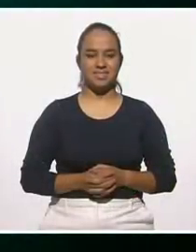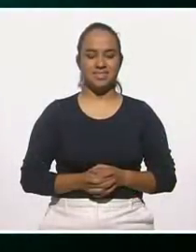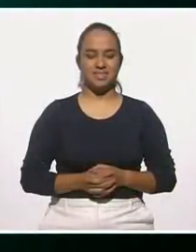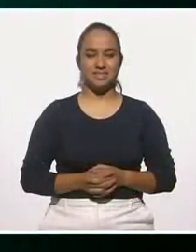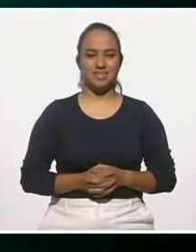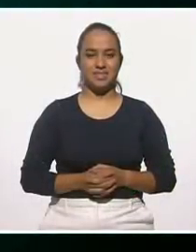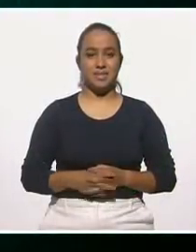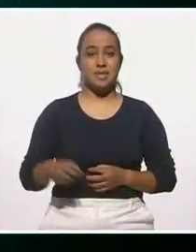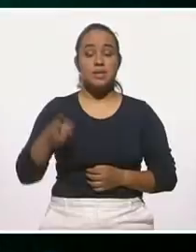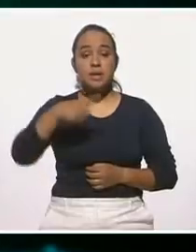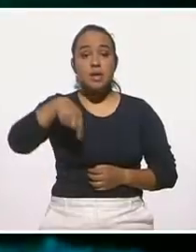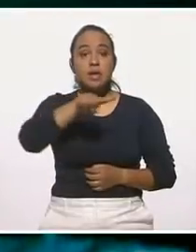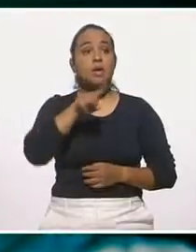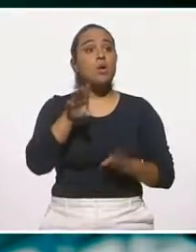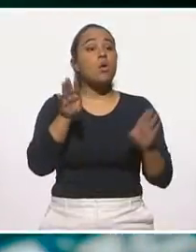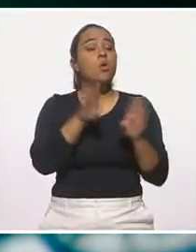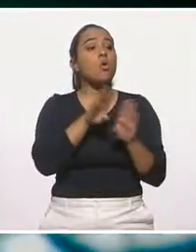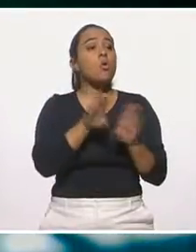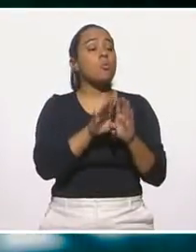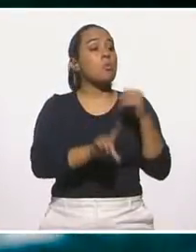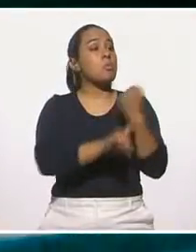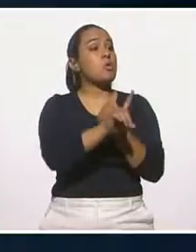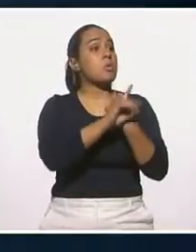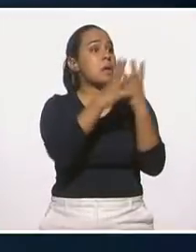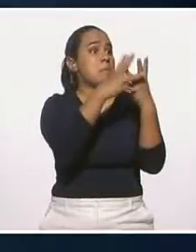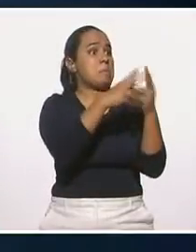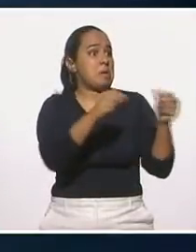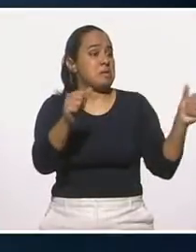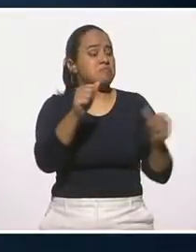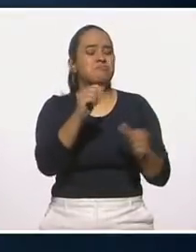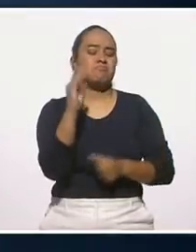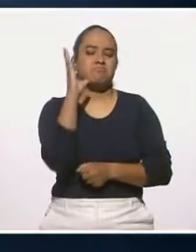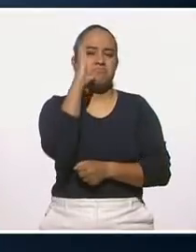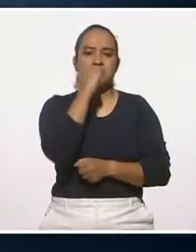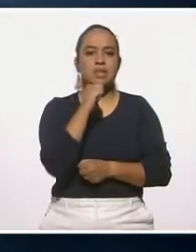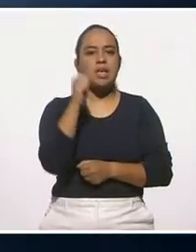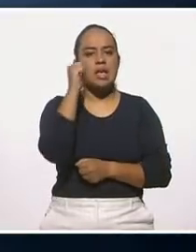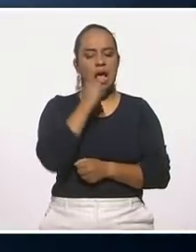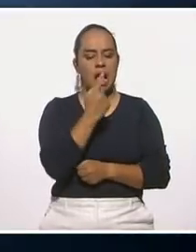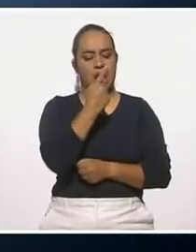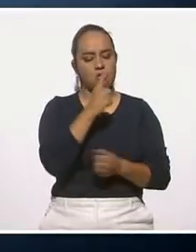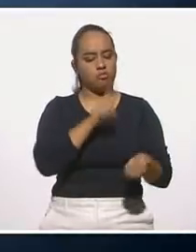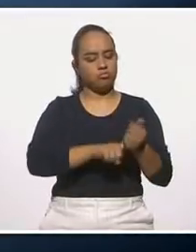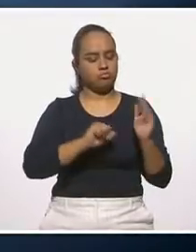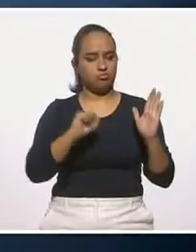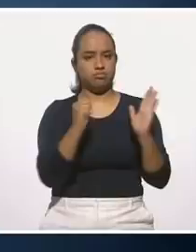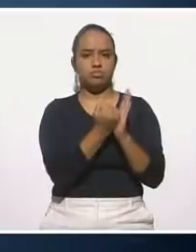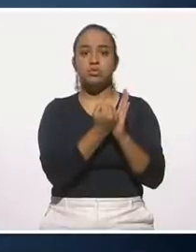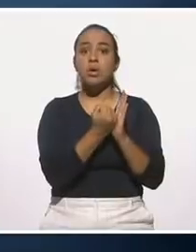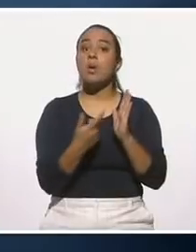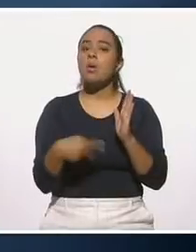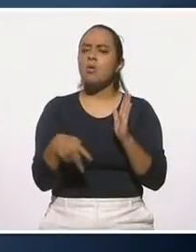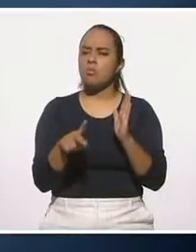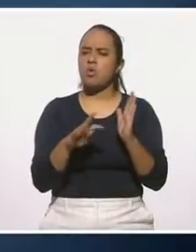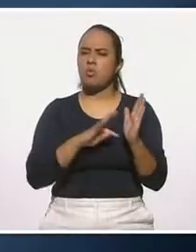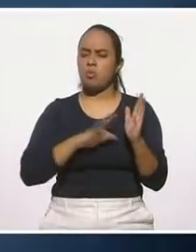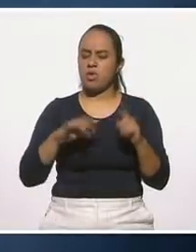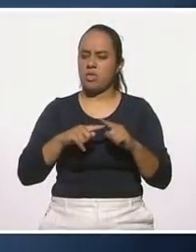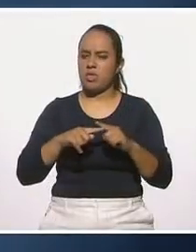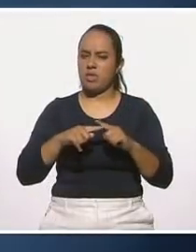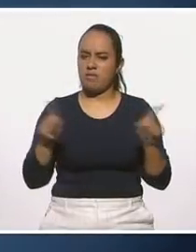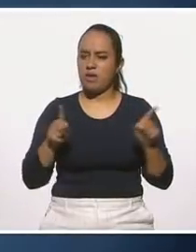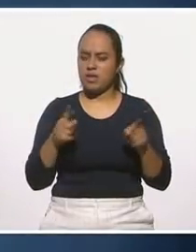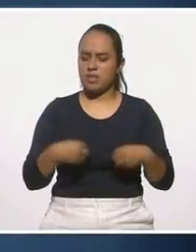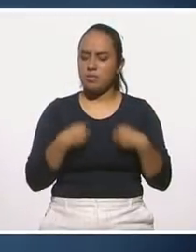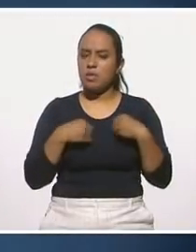Nunca se consigue liquidar los problemas, siempre queda una huella, pero podemos darles otra vida, una vida más